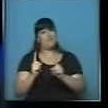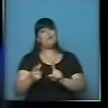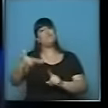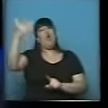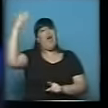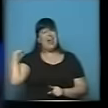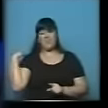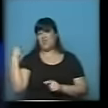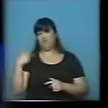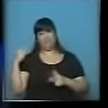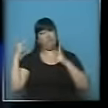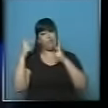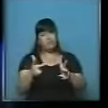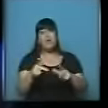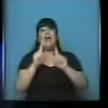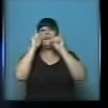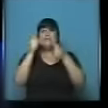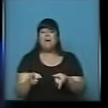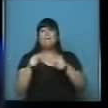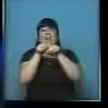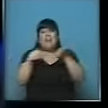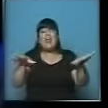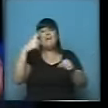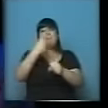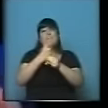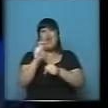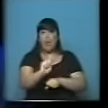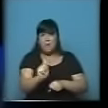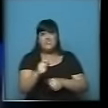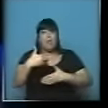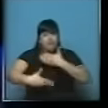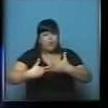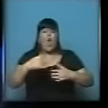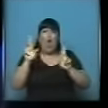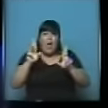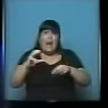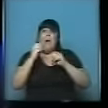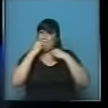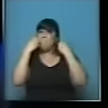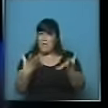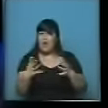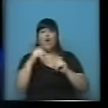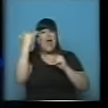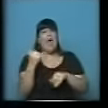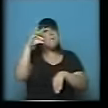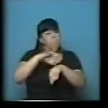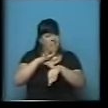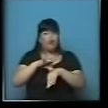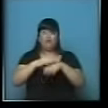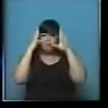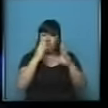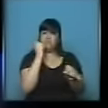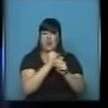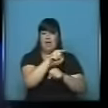en el periodo anterior. Igual con la red primeros meses, está funcionando muy bien, esperamos mejorar y tenemos realmente muy buenos médicos comprometidos.